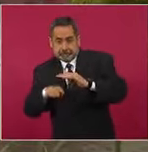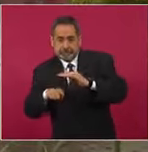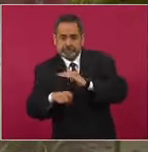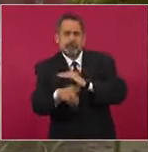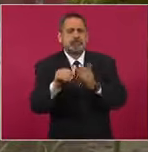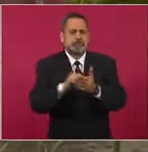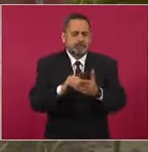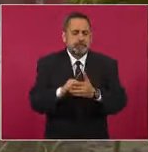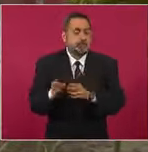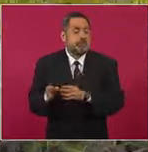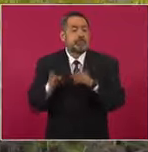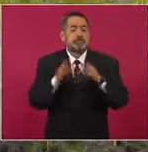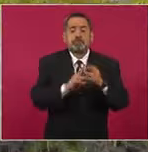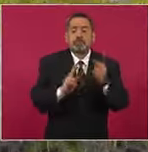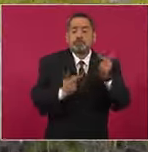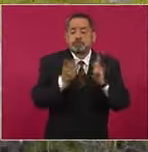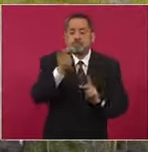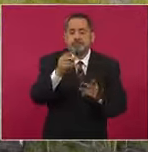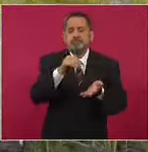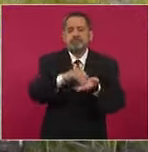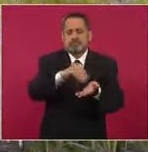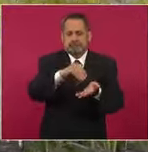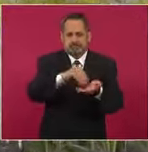vivero, continúa el cultivo de plantas de ornato.